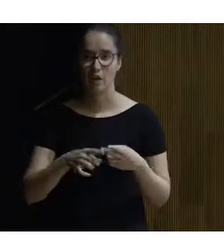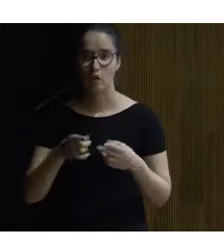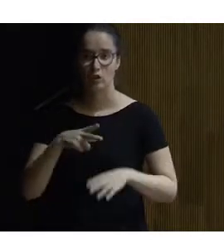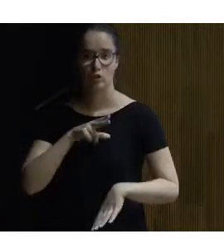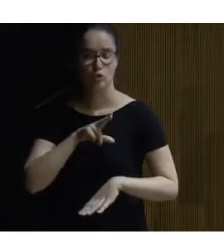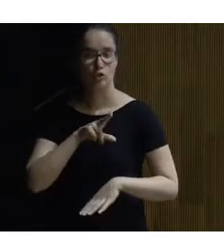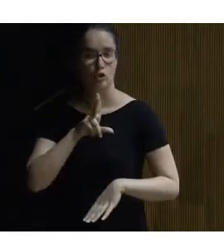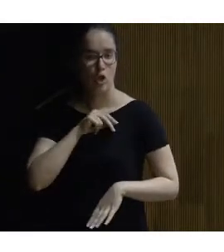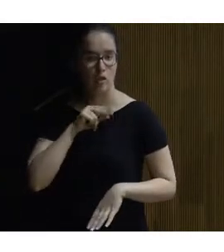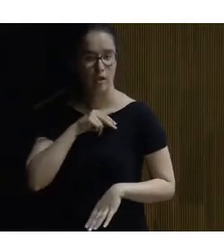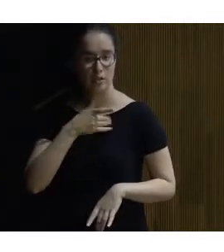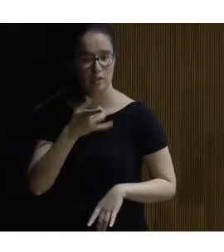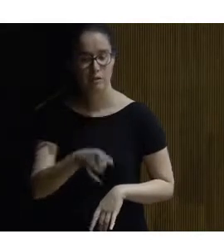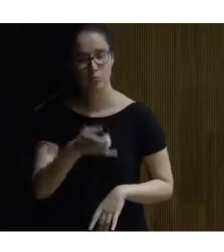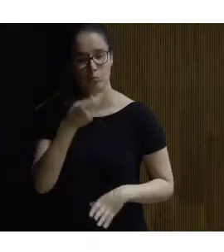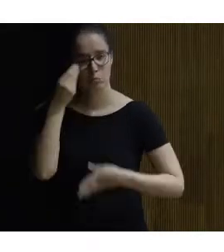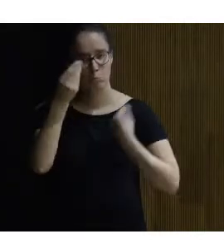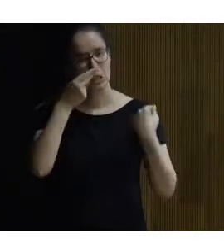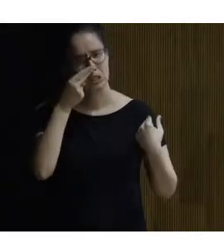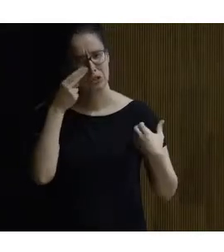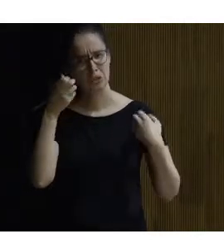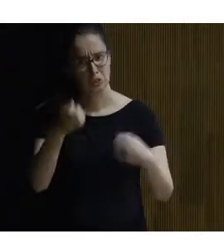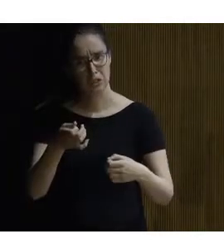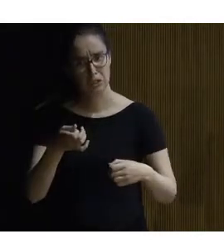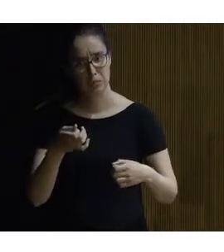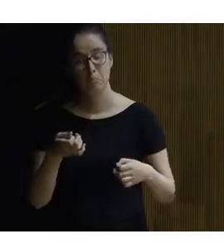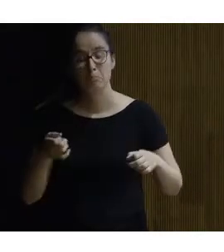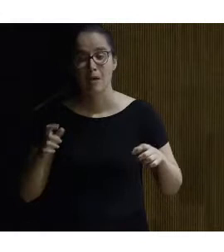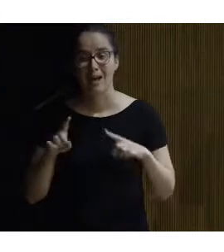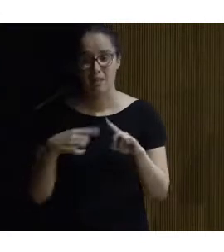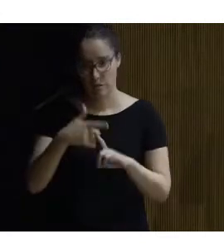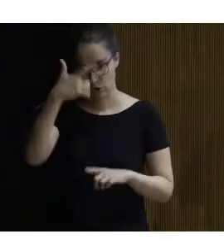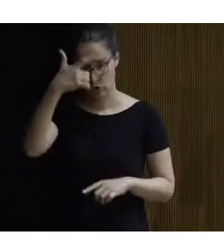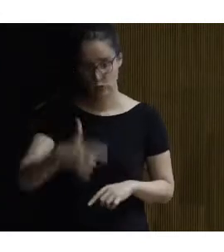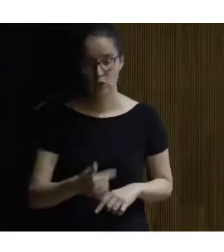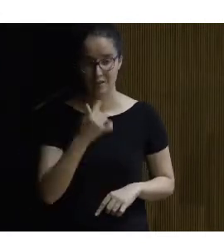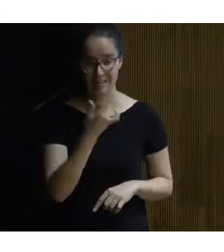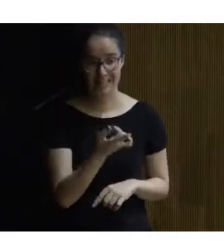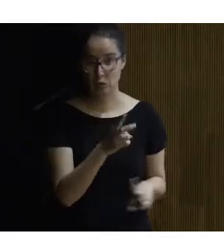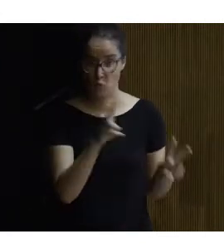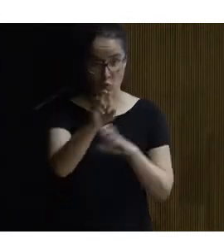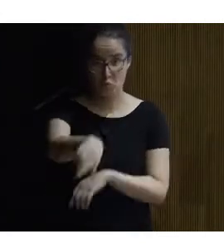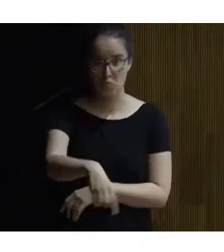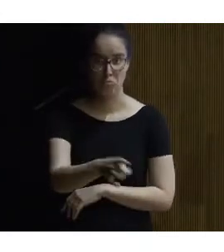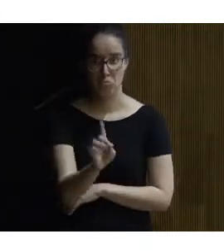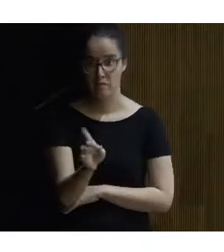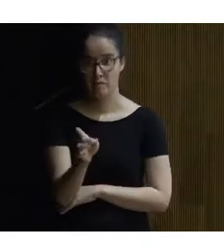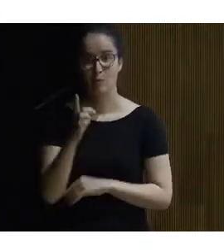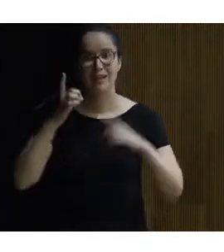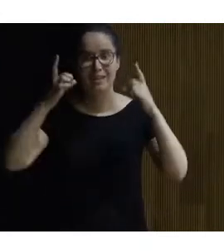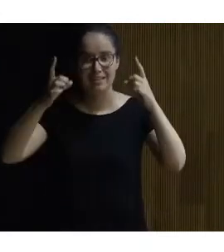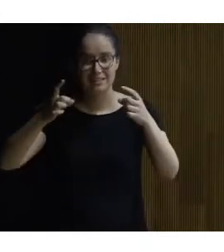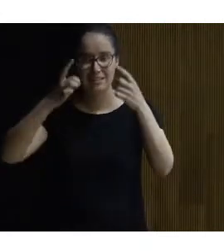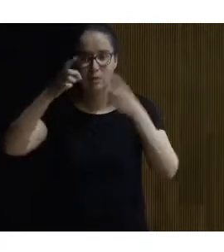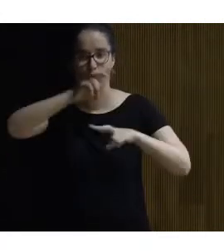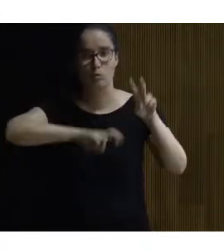concejales les pareció muy interesante la idea además yo me encargué de decirles esto no es nuevo porque intentamos pues